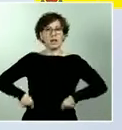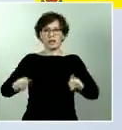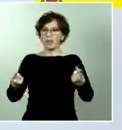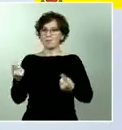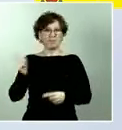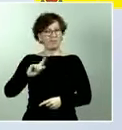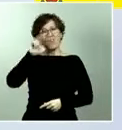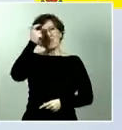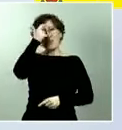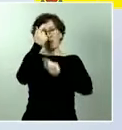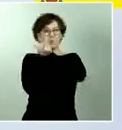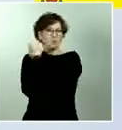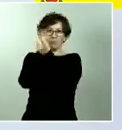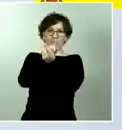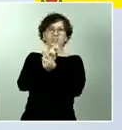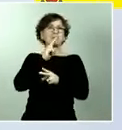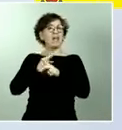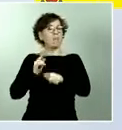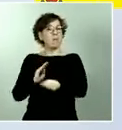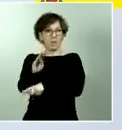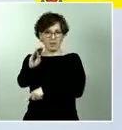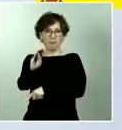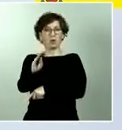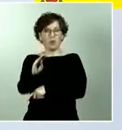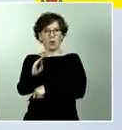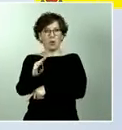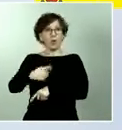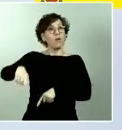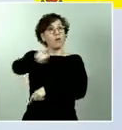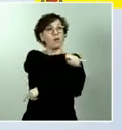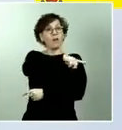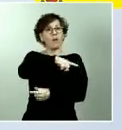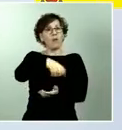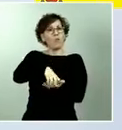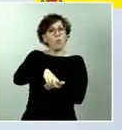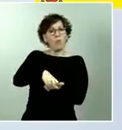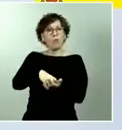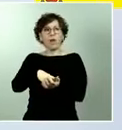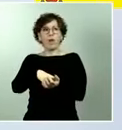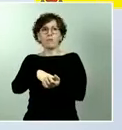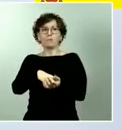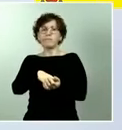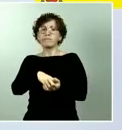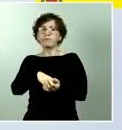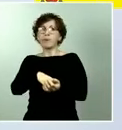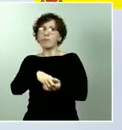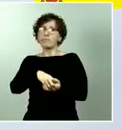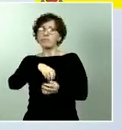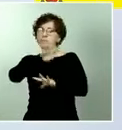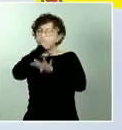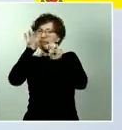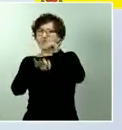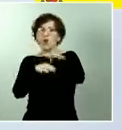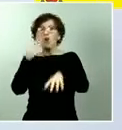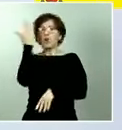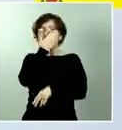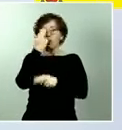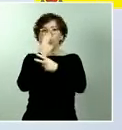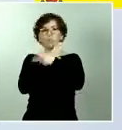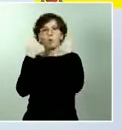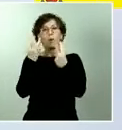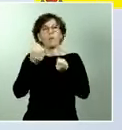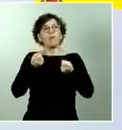importante dotar a nuestros colegios públicos de tecnología y medios para que cuando haya situaciones de